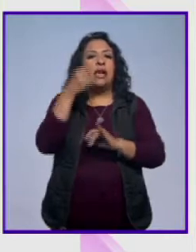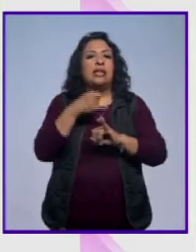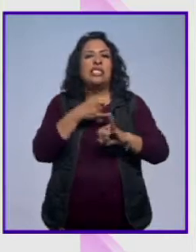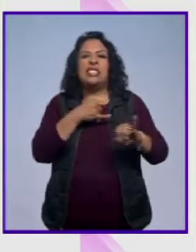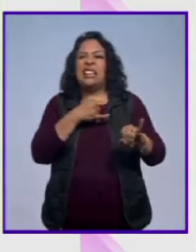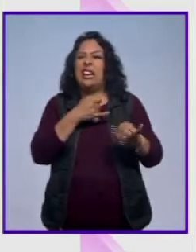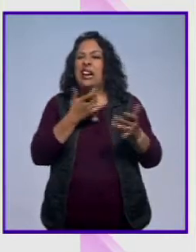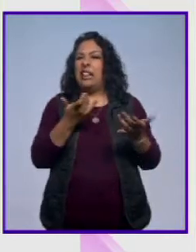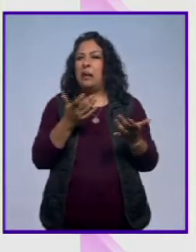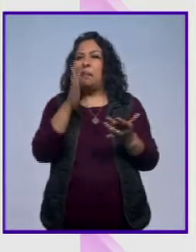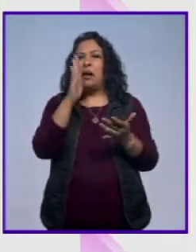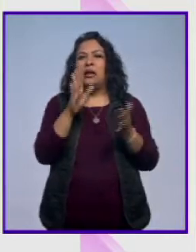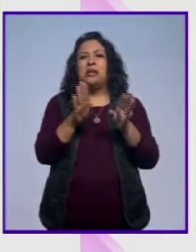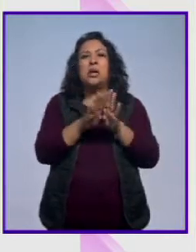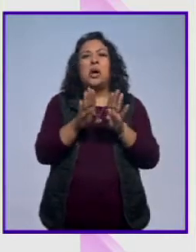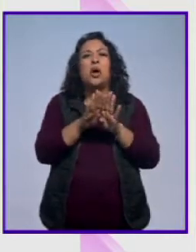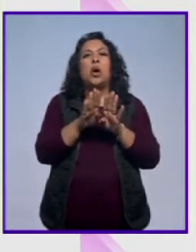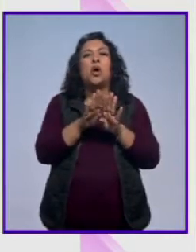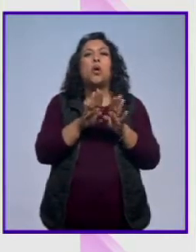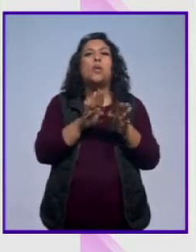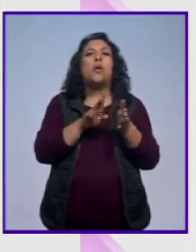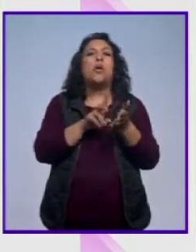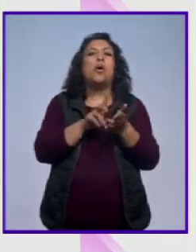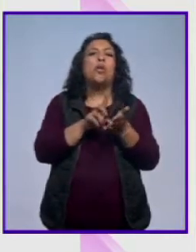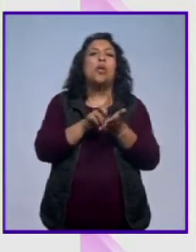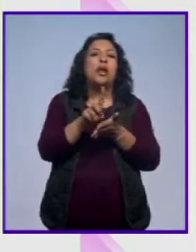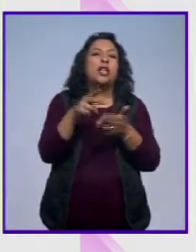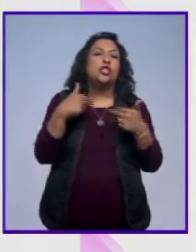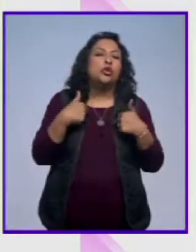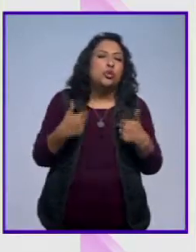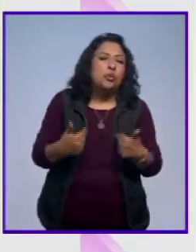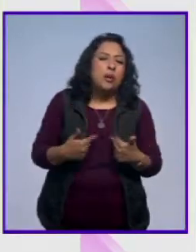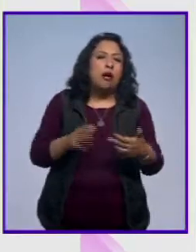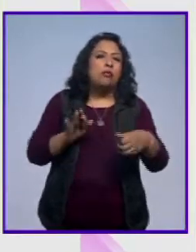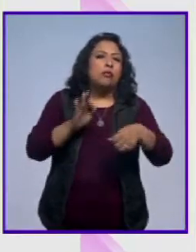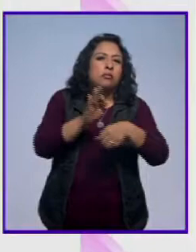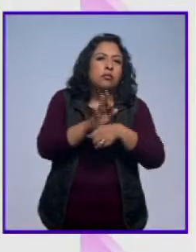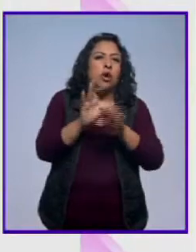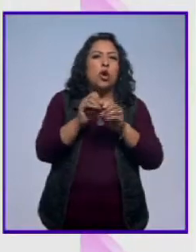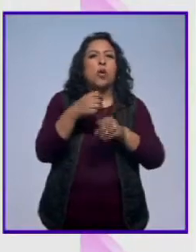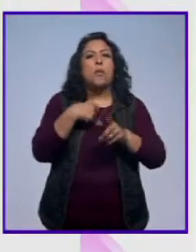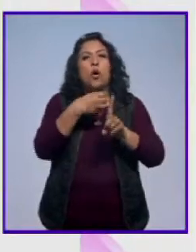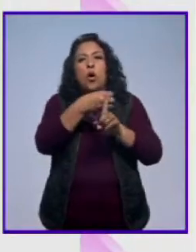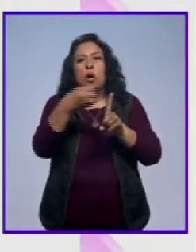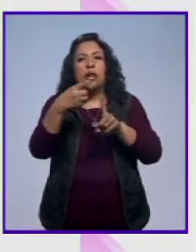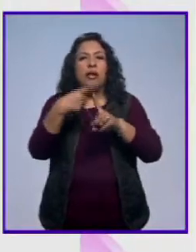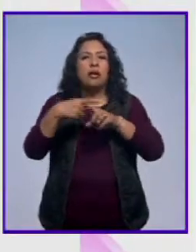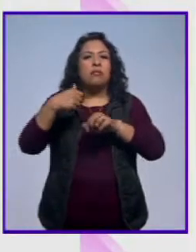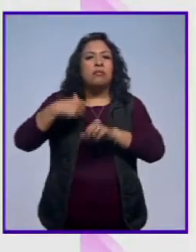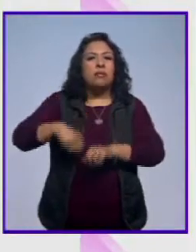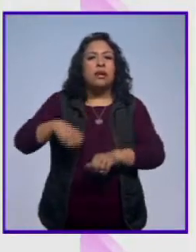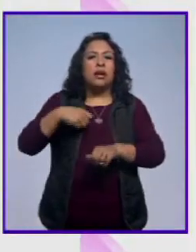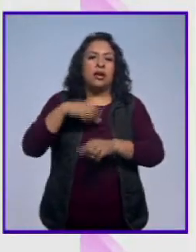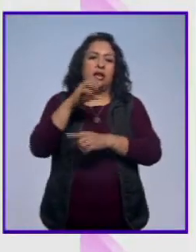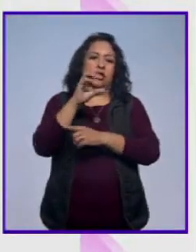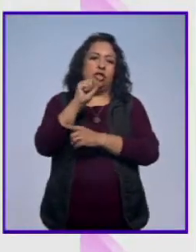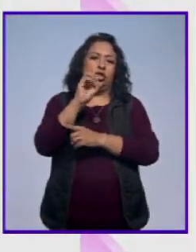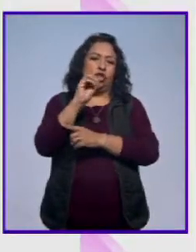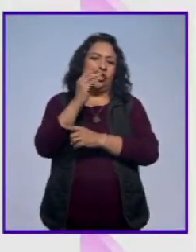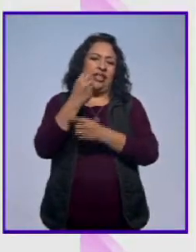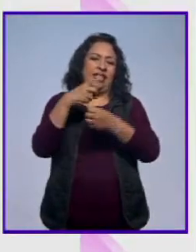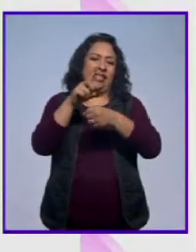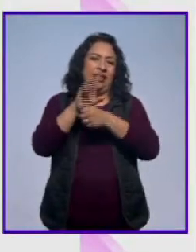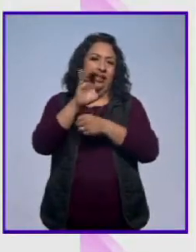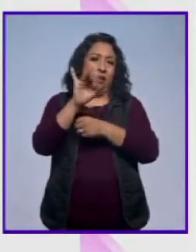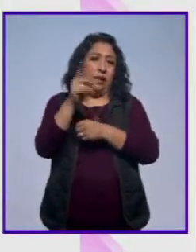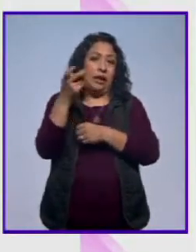más como derecho humanista, más como organización de la sociedad civil, y ese creo que es el Monsiváis que